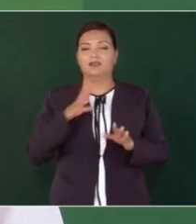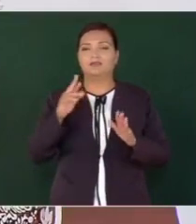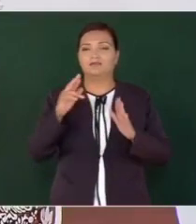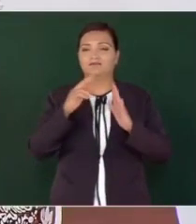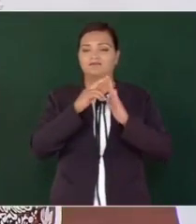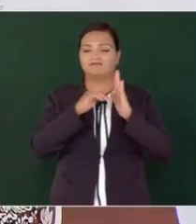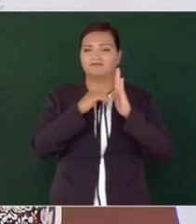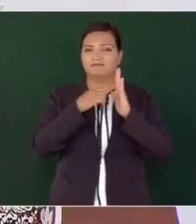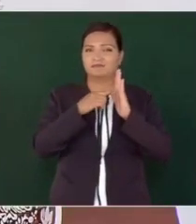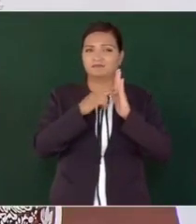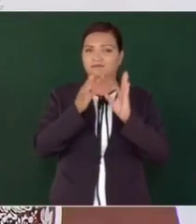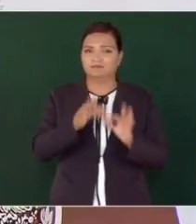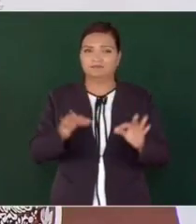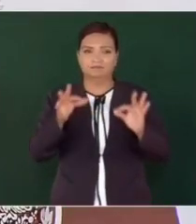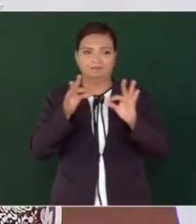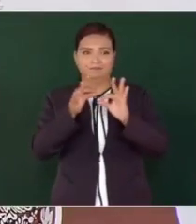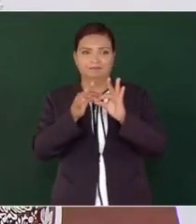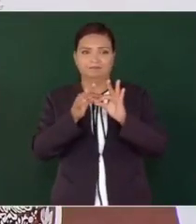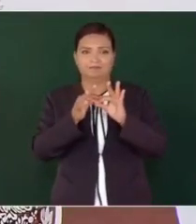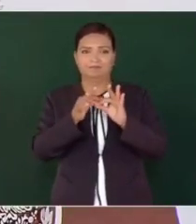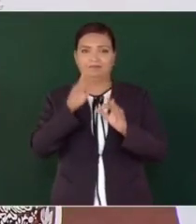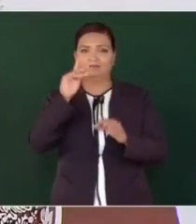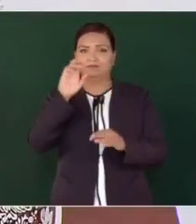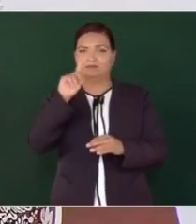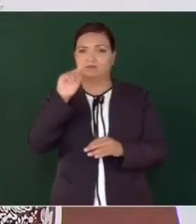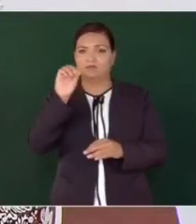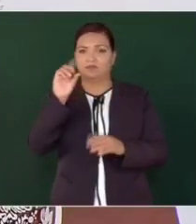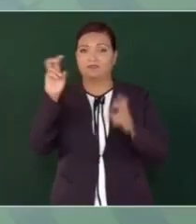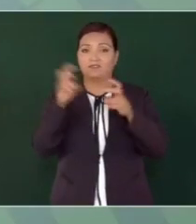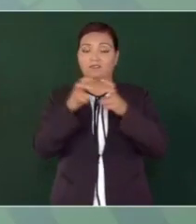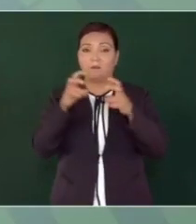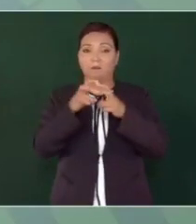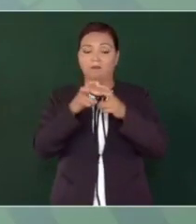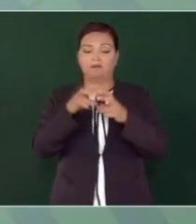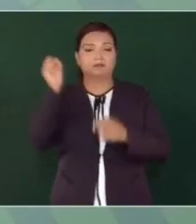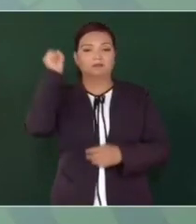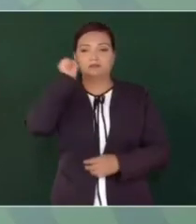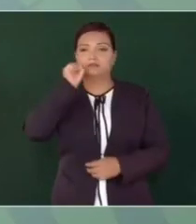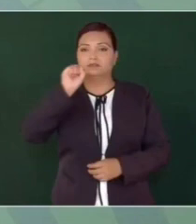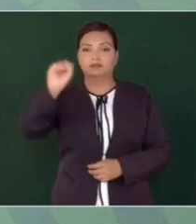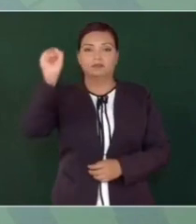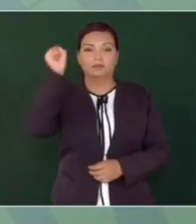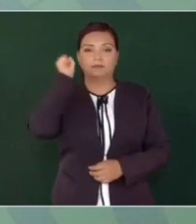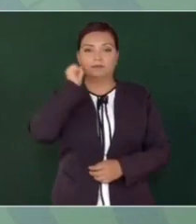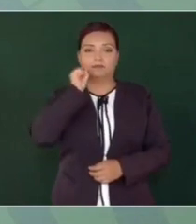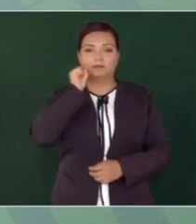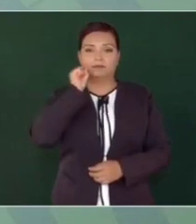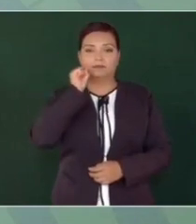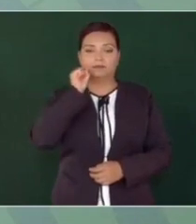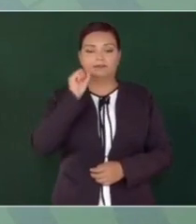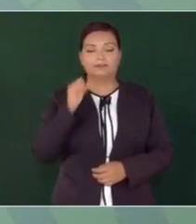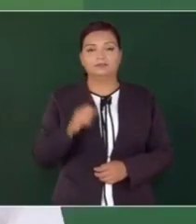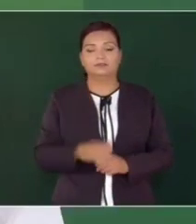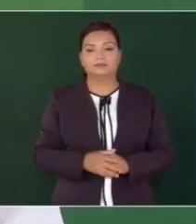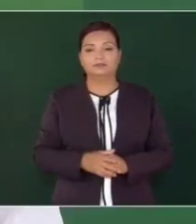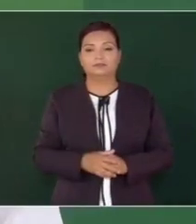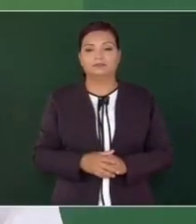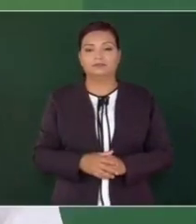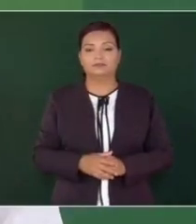del puerto de Tampico, siempre. Sobre todo,